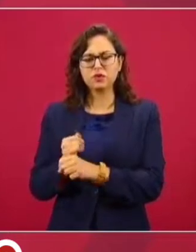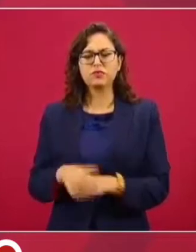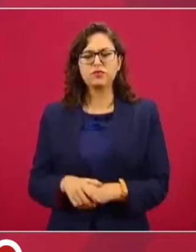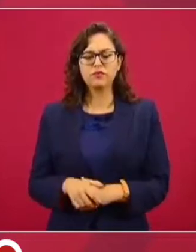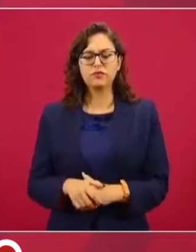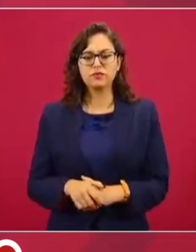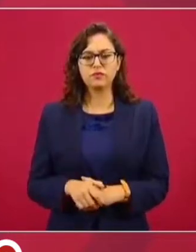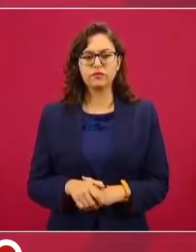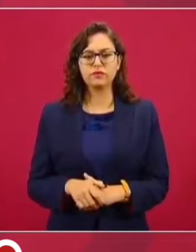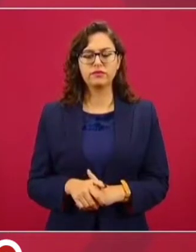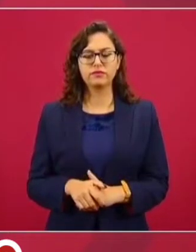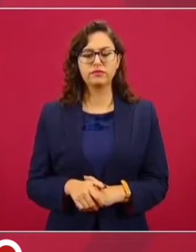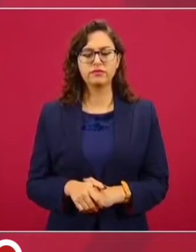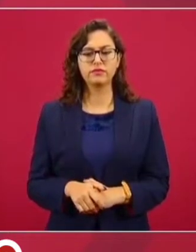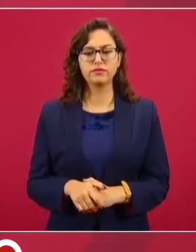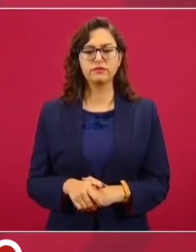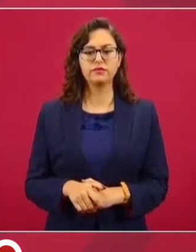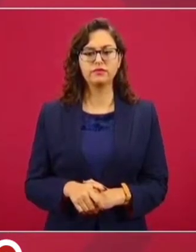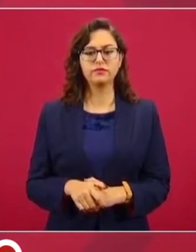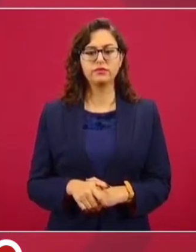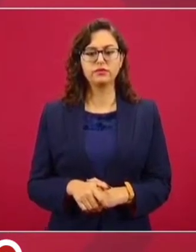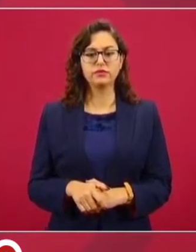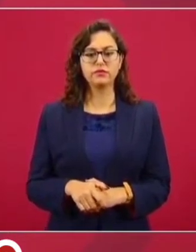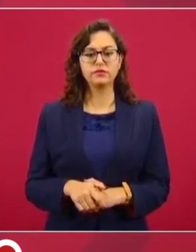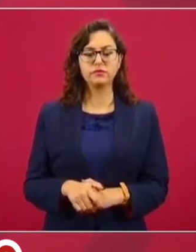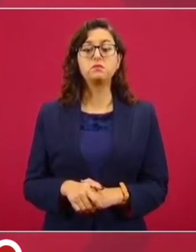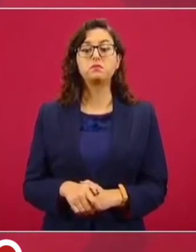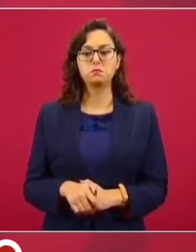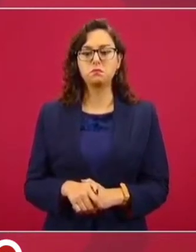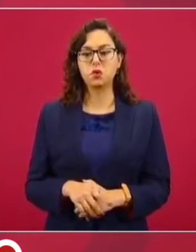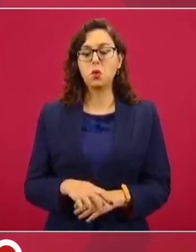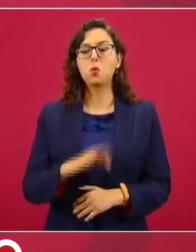una posibilidad,